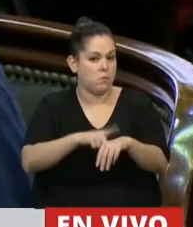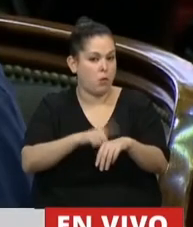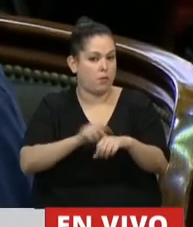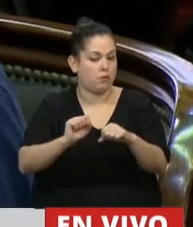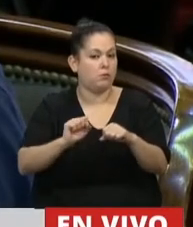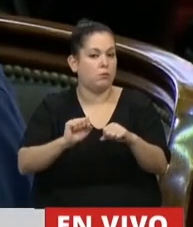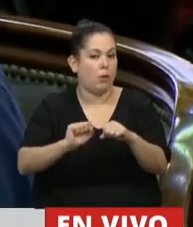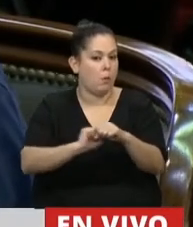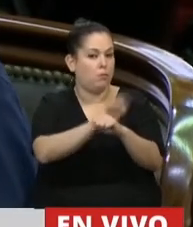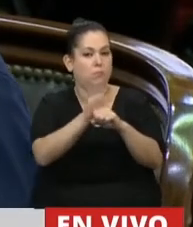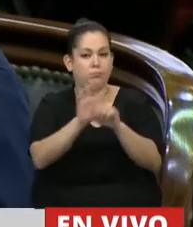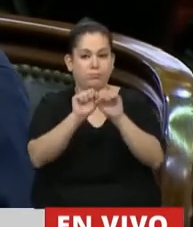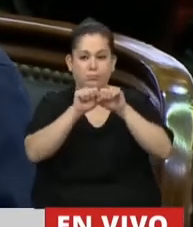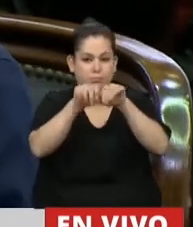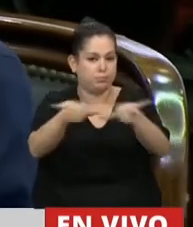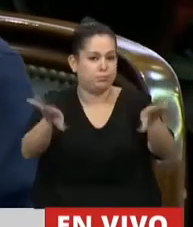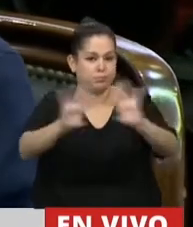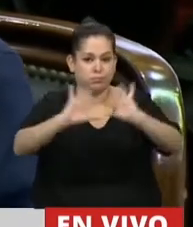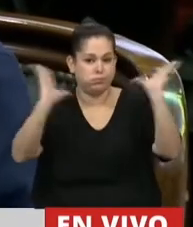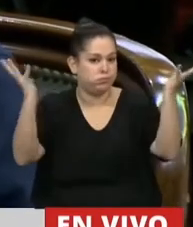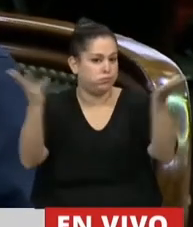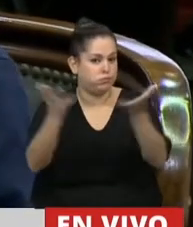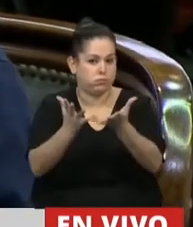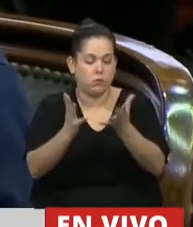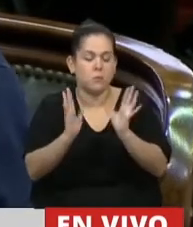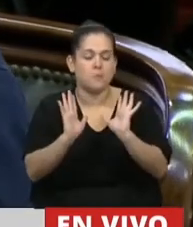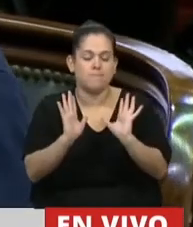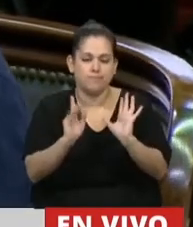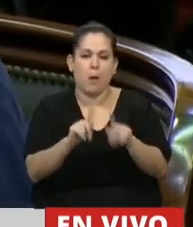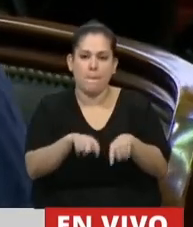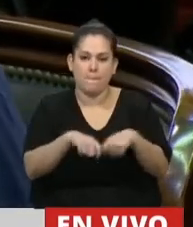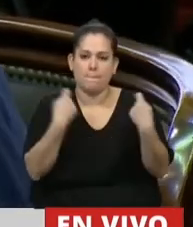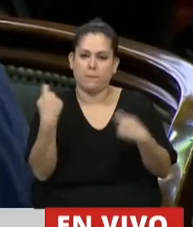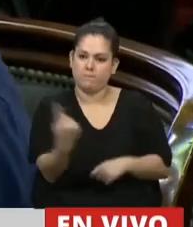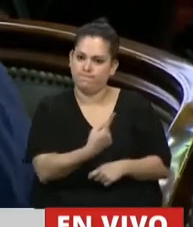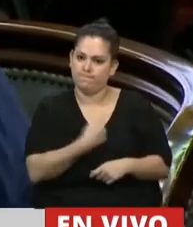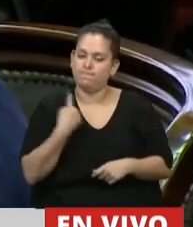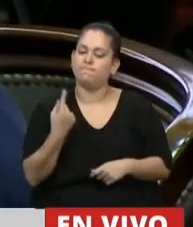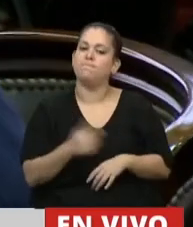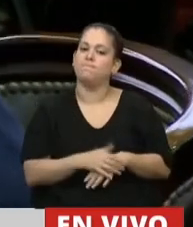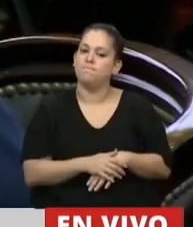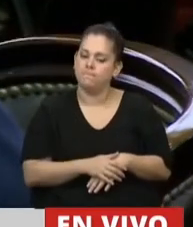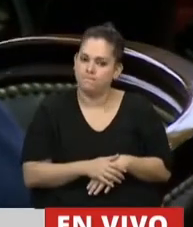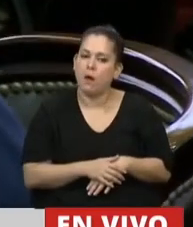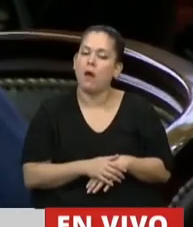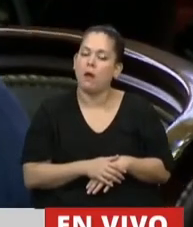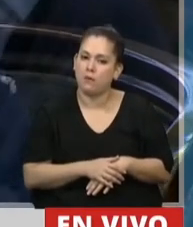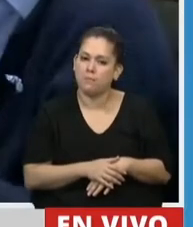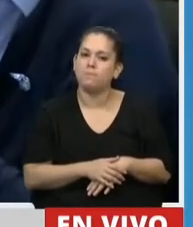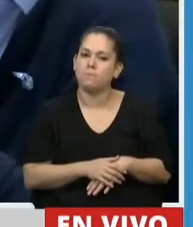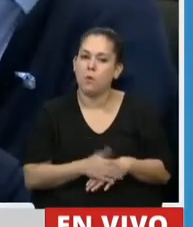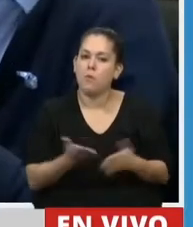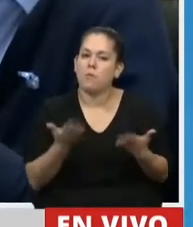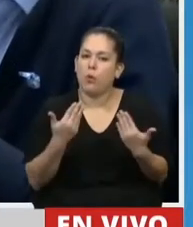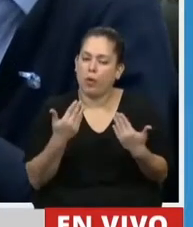globalmente ha visibilizado y potenciado